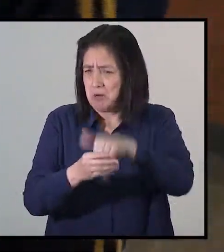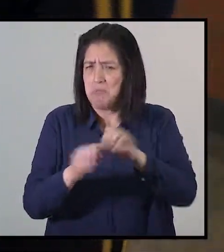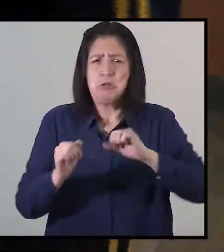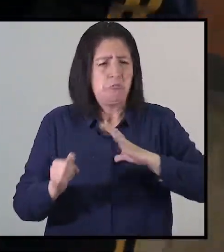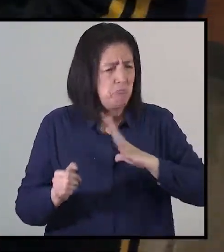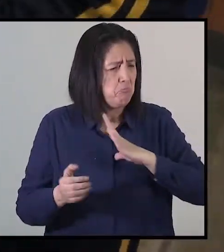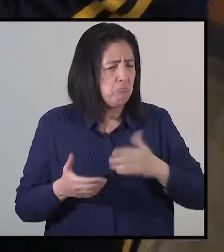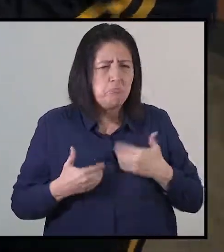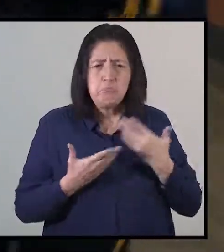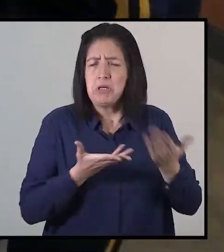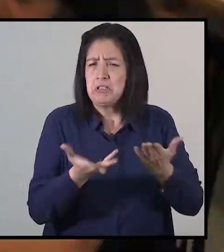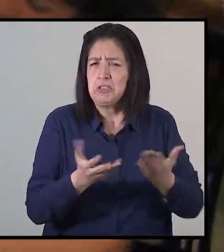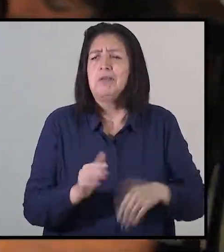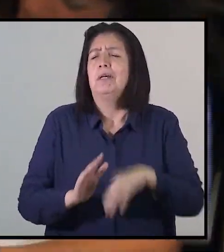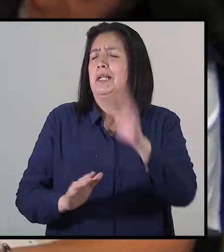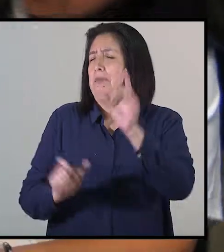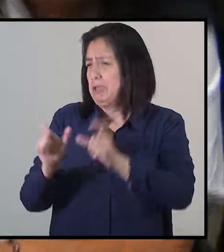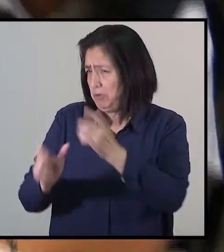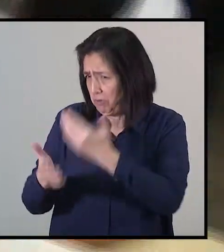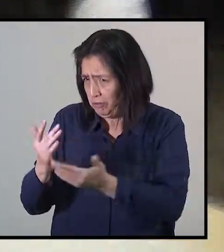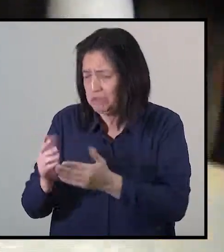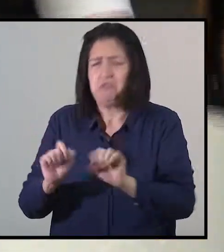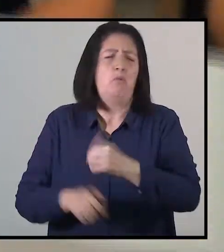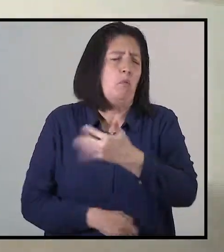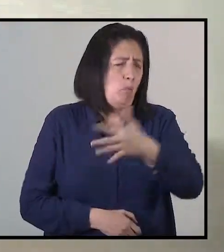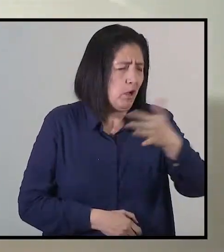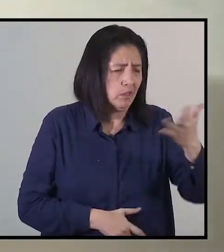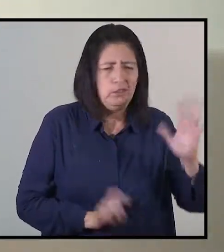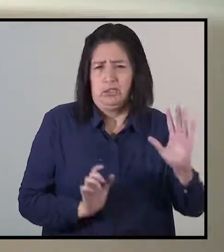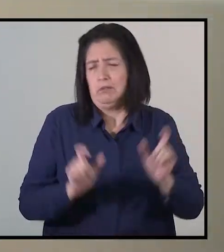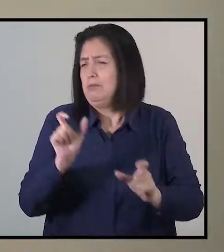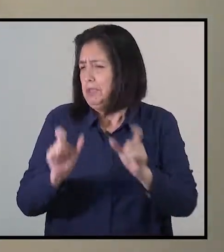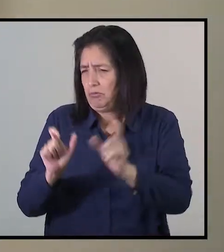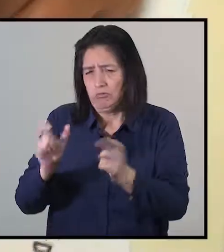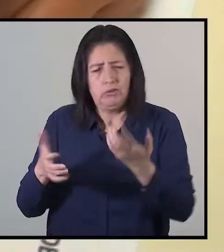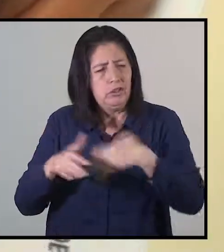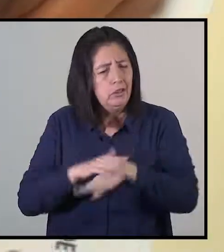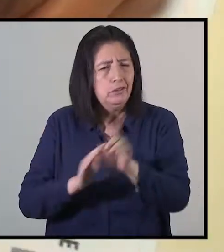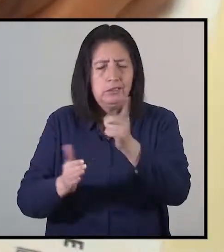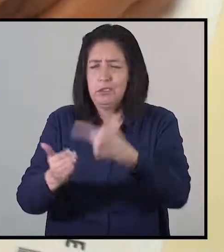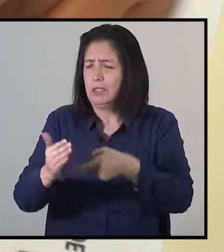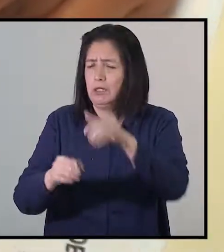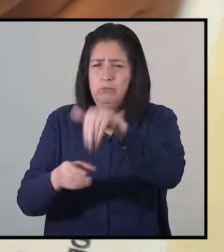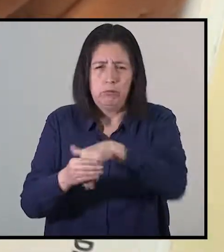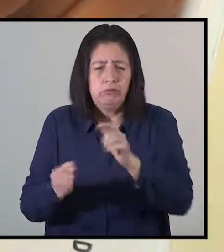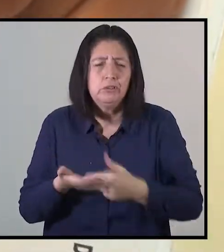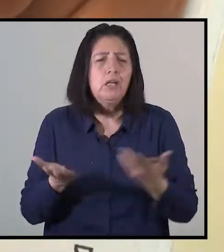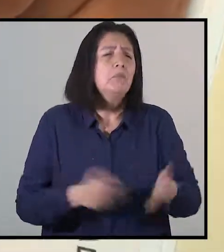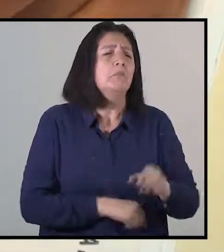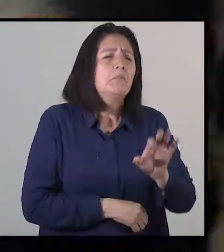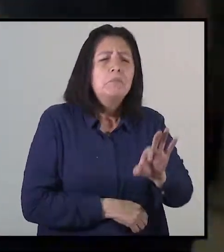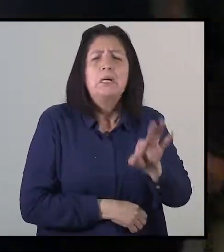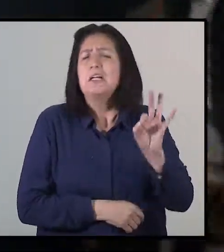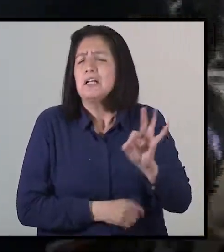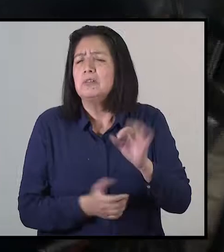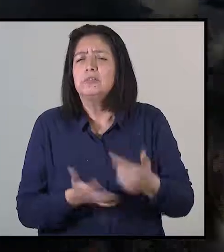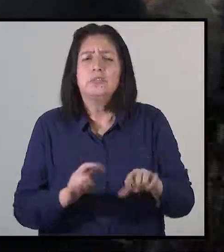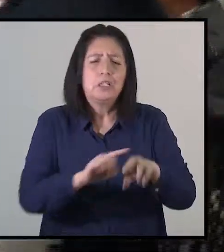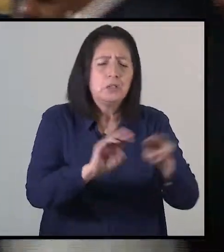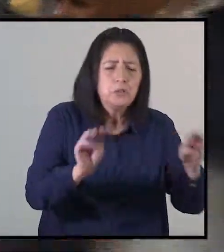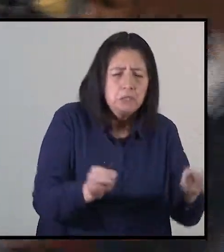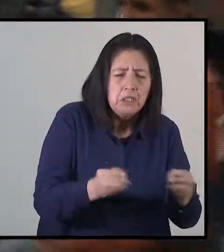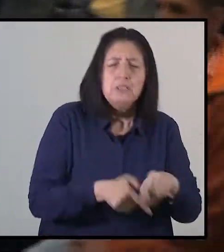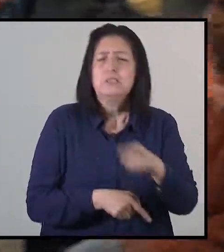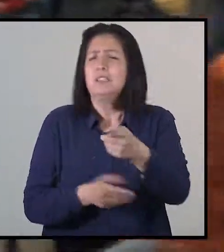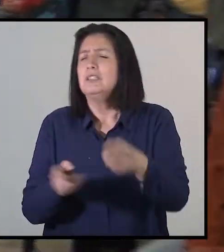atención, no solamente a las personas con discapacidad, sino también a cualquier tipo de elector que entre. Les va a orientar tanto para ubicar su mesa y les va a indicar